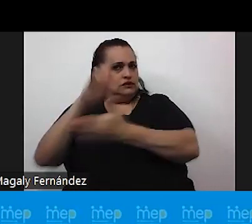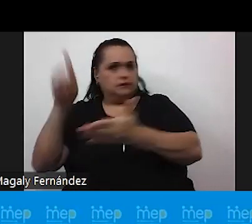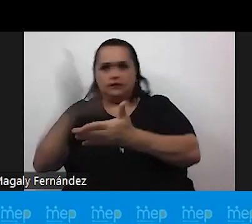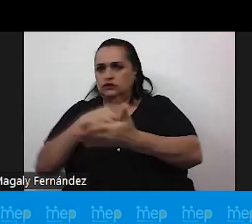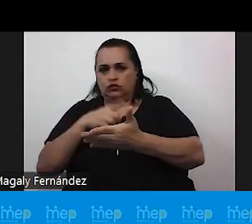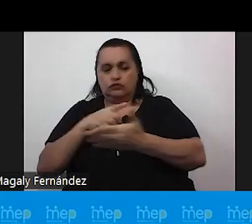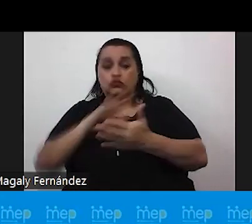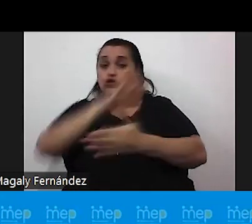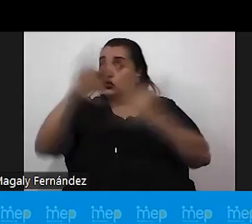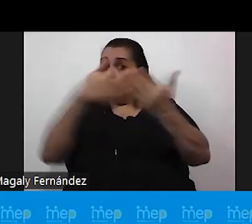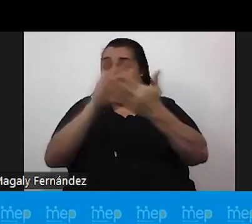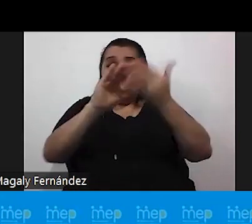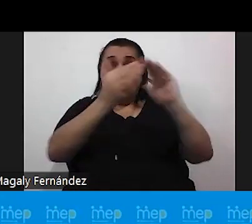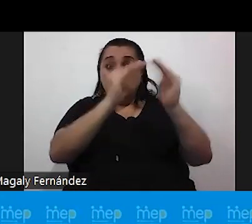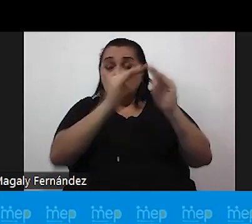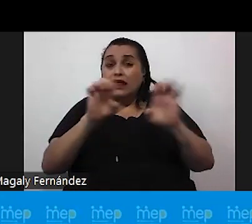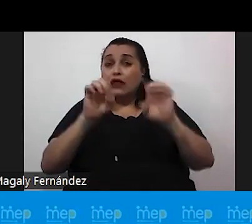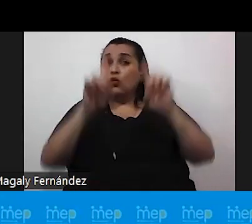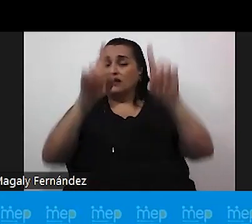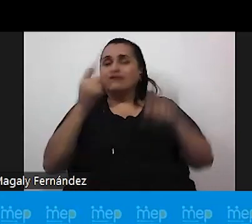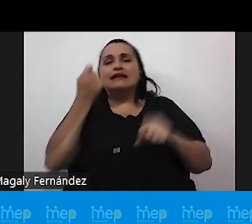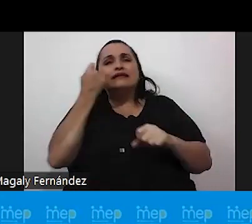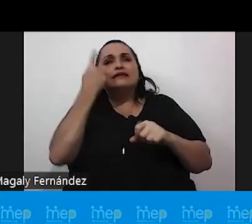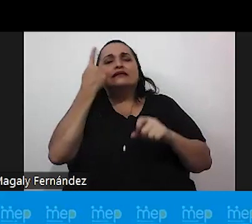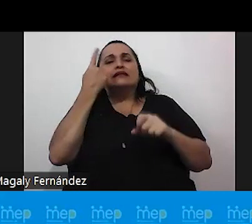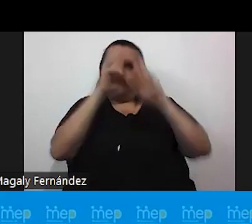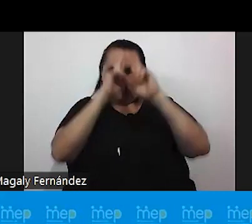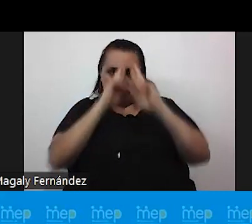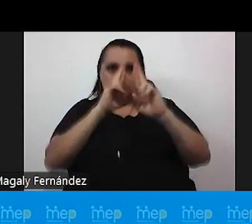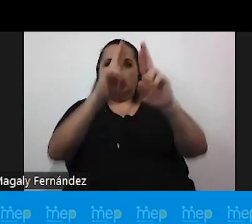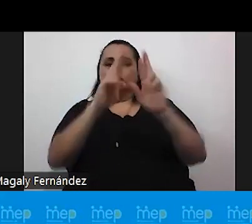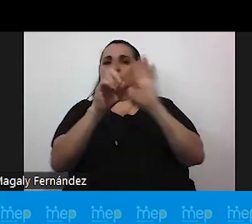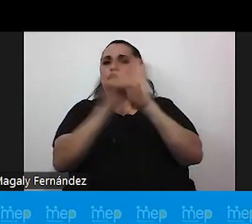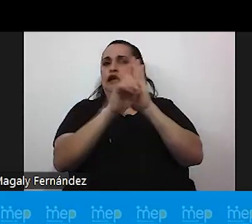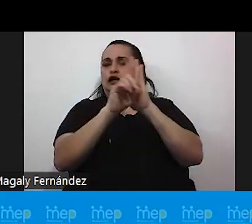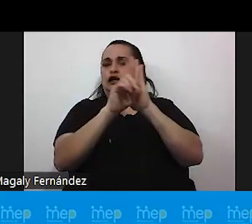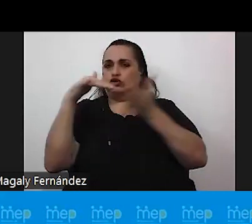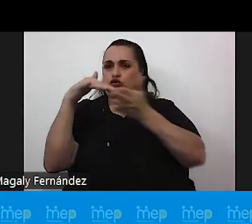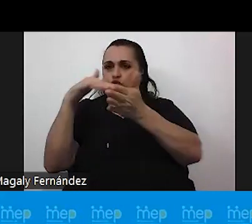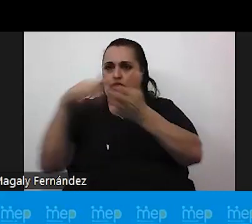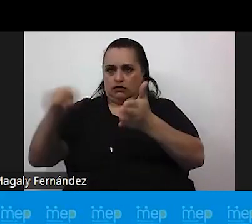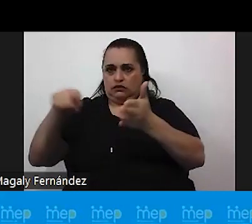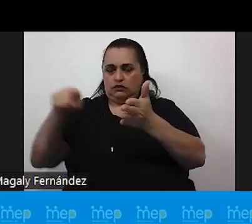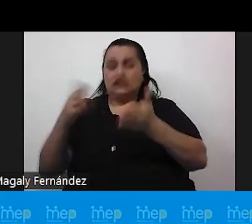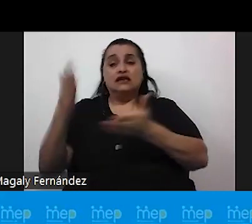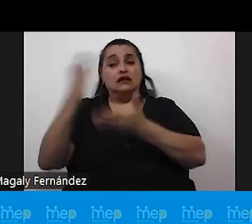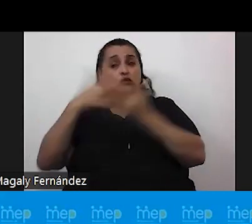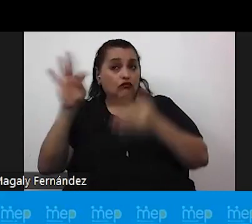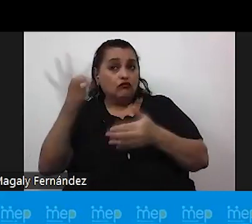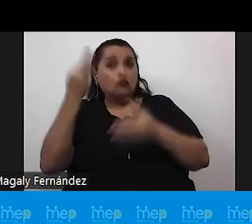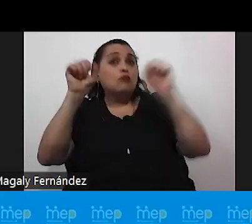comunidad educativa vaya entendiendo el respeto hacia los derechos estudiantiles de alguna forma podemos hacer